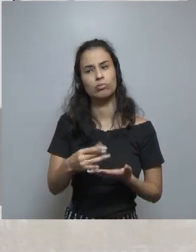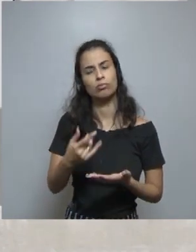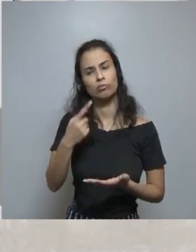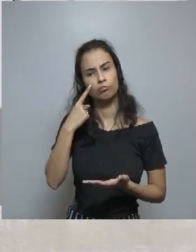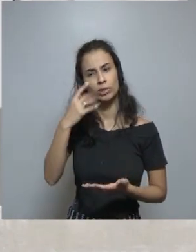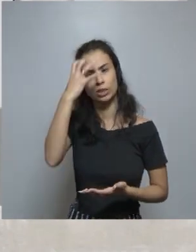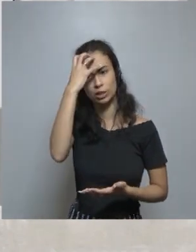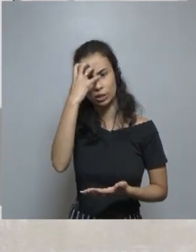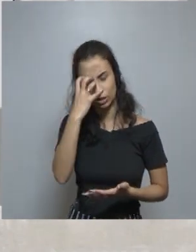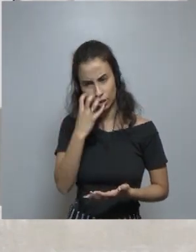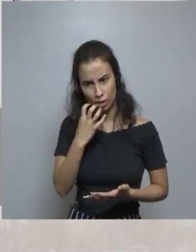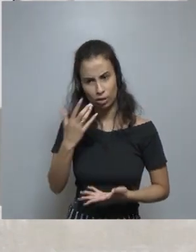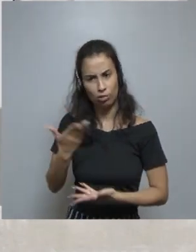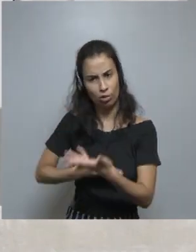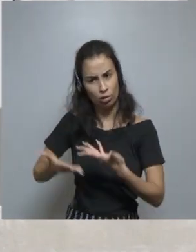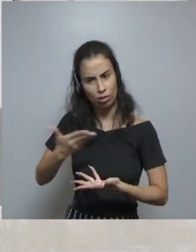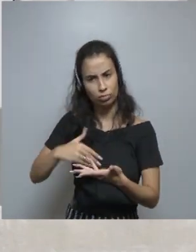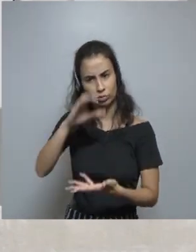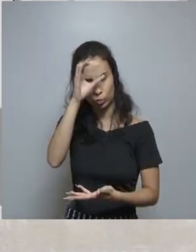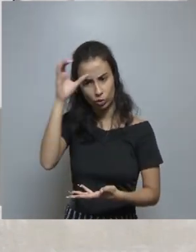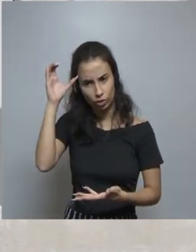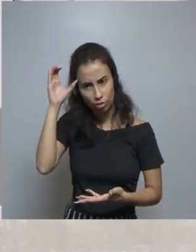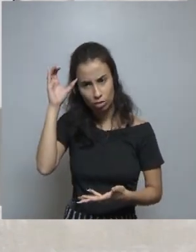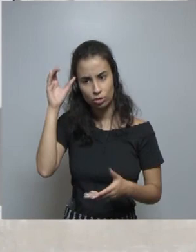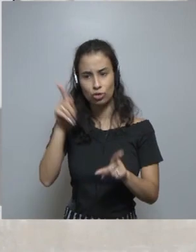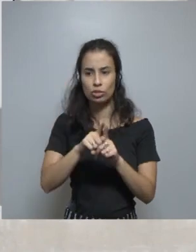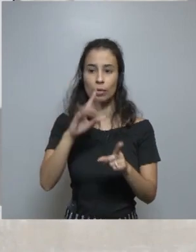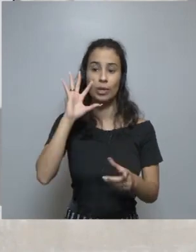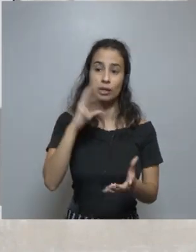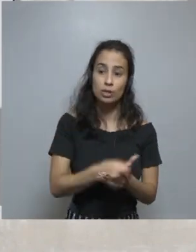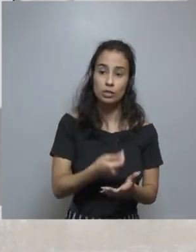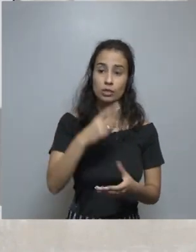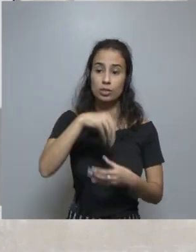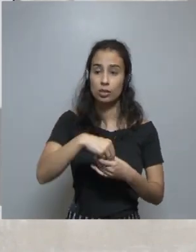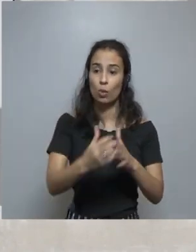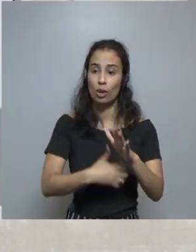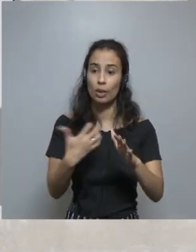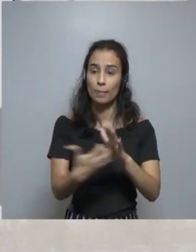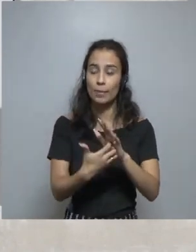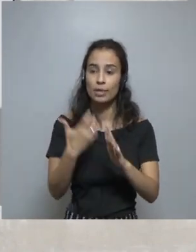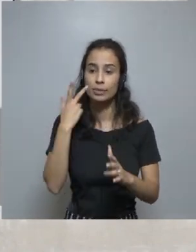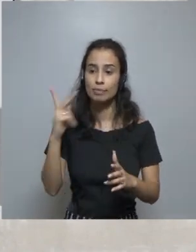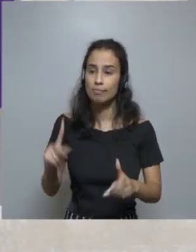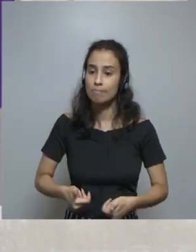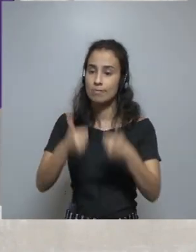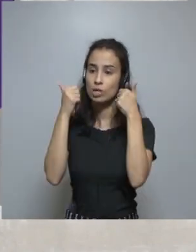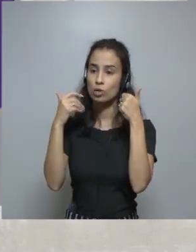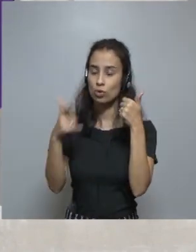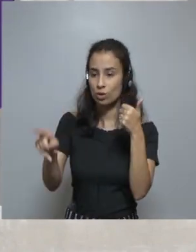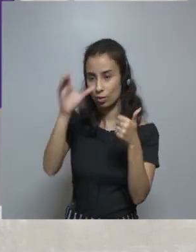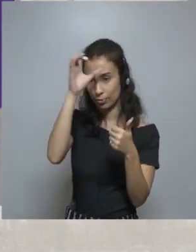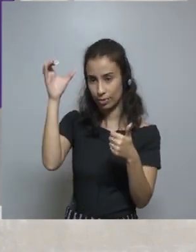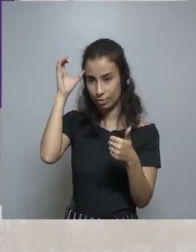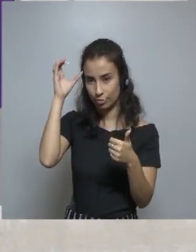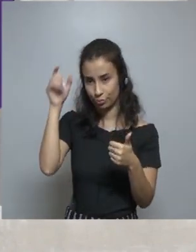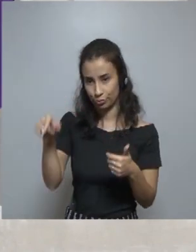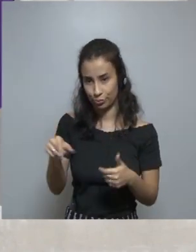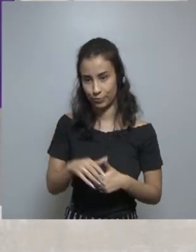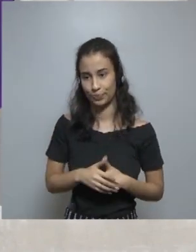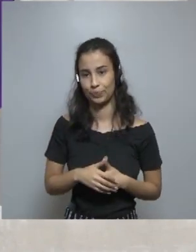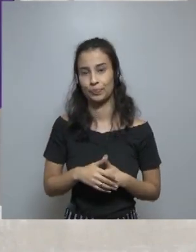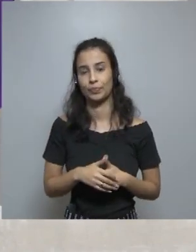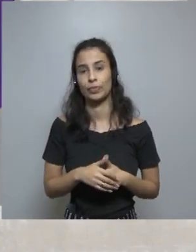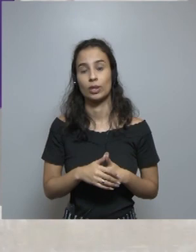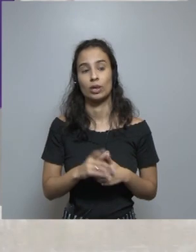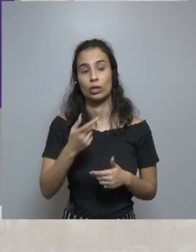Nosotros tenemos el usuario en el centro de nuestras decisiones y queremos lo que sea mejor para el usuario.